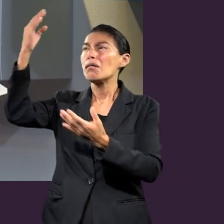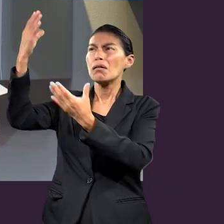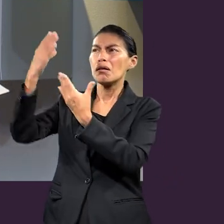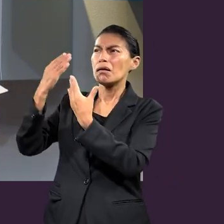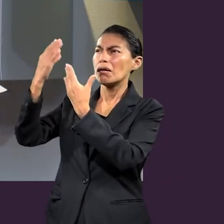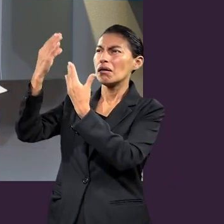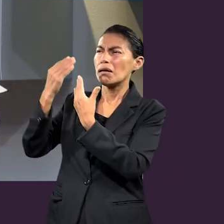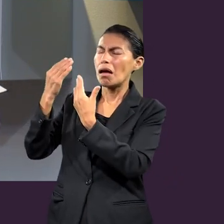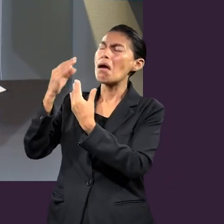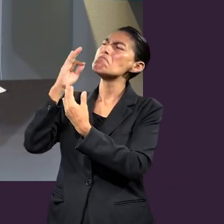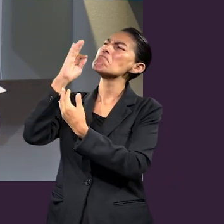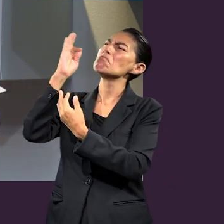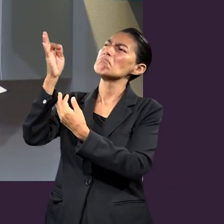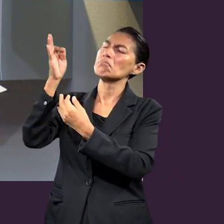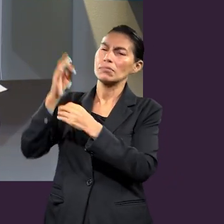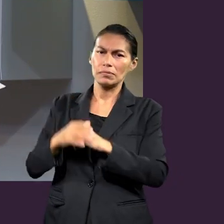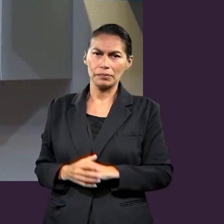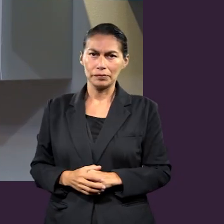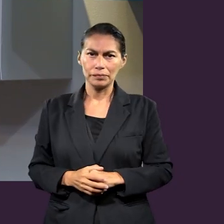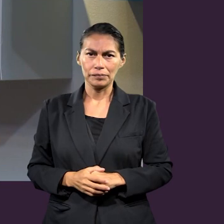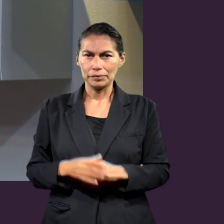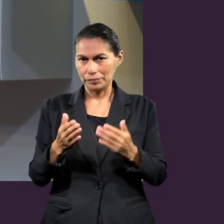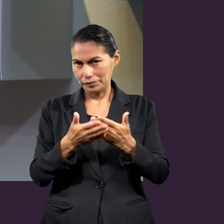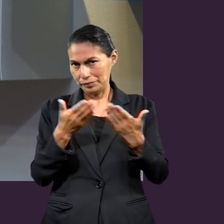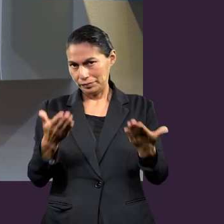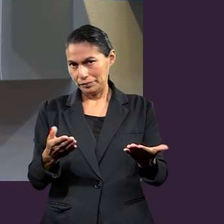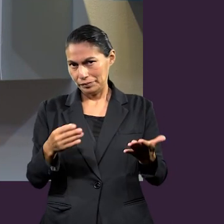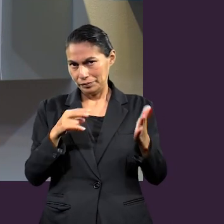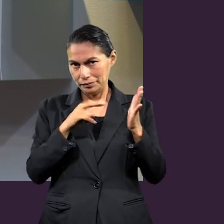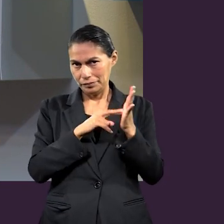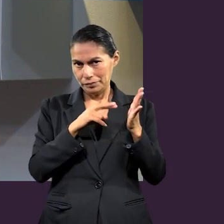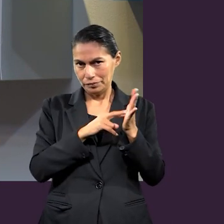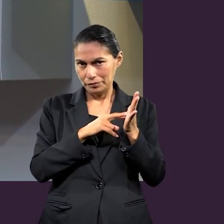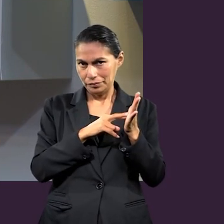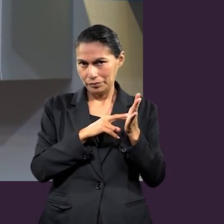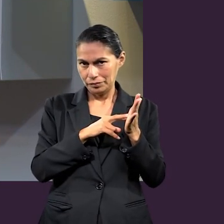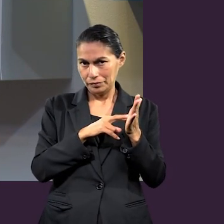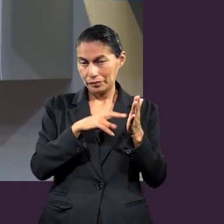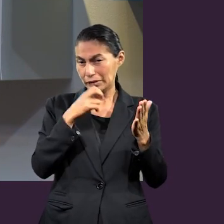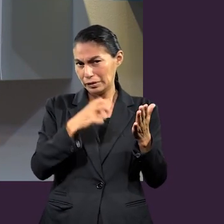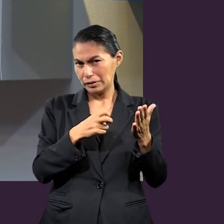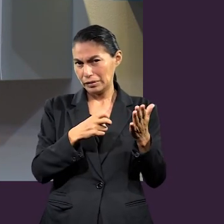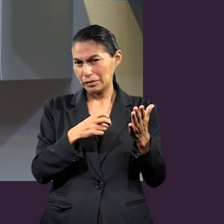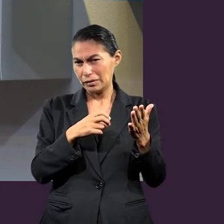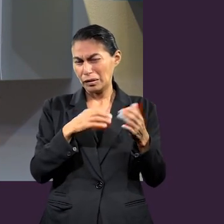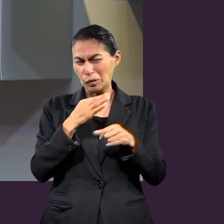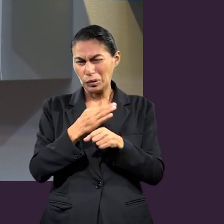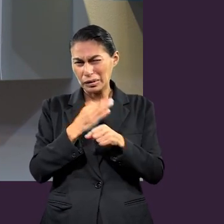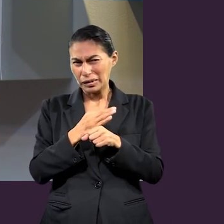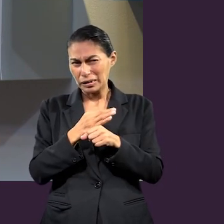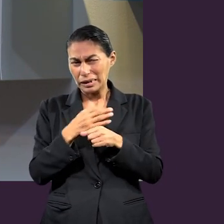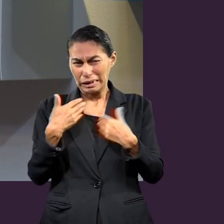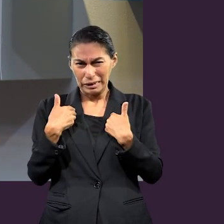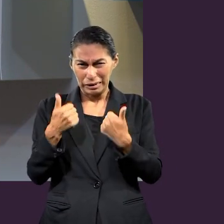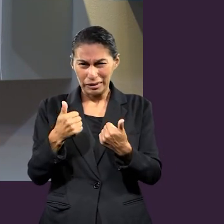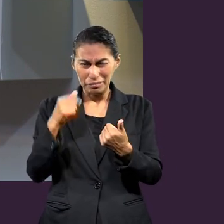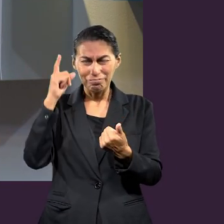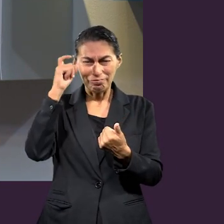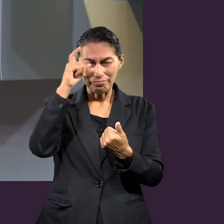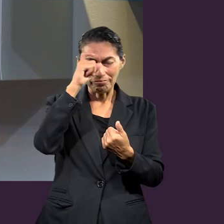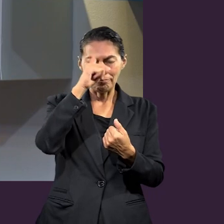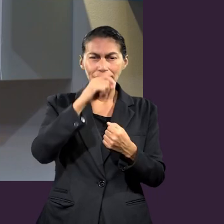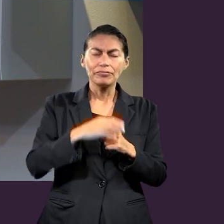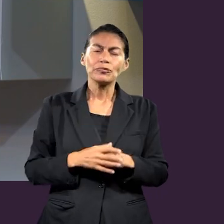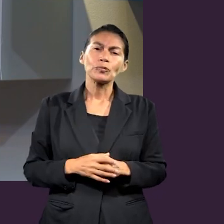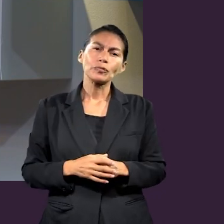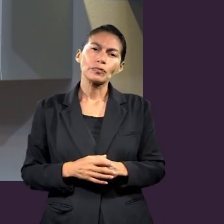directa del Señor. Ahora, el texto que le sigue es un tanto complicado entenderlo